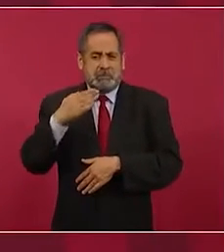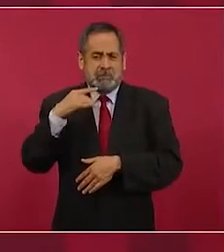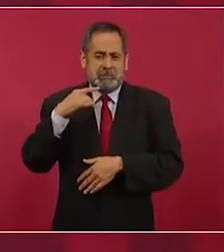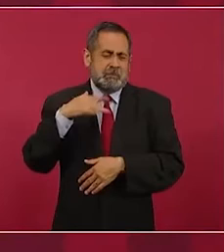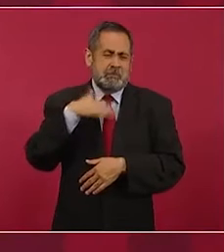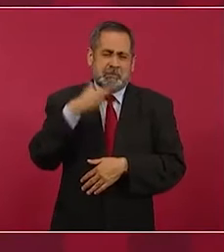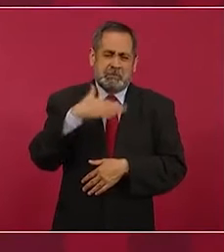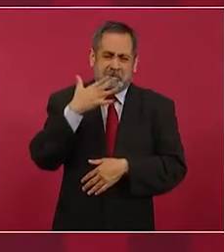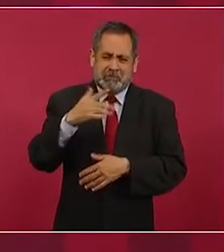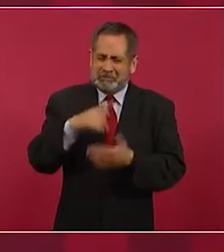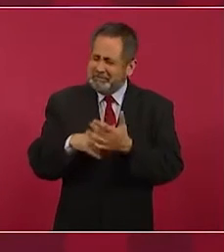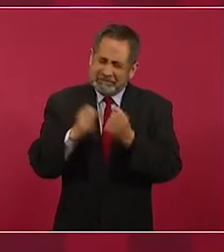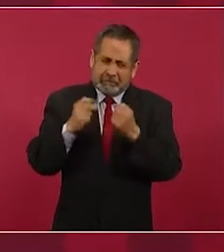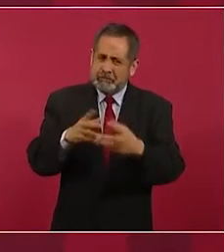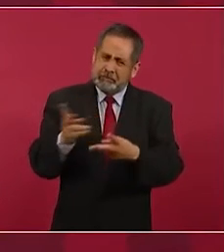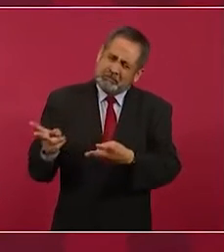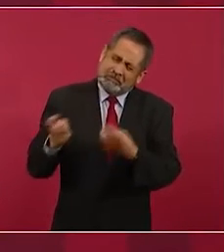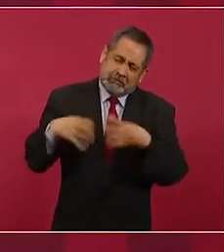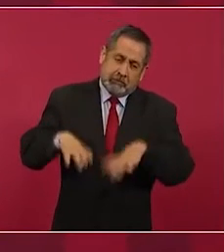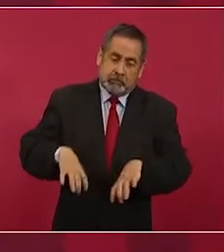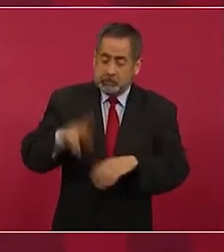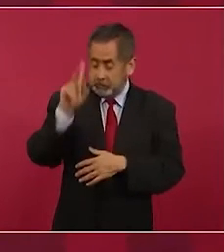muy corruptos.